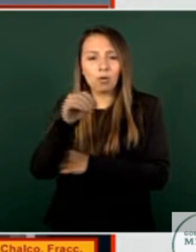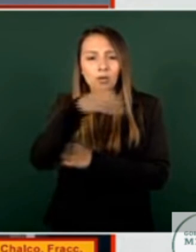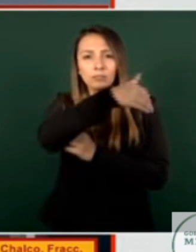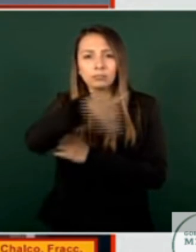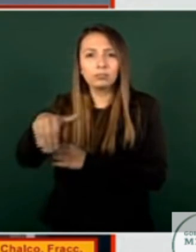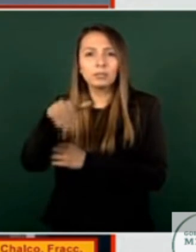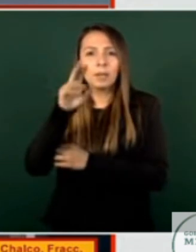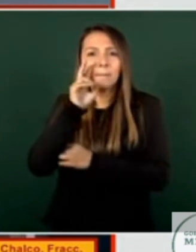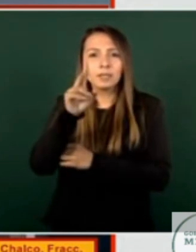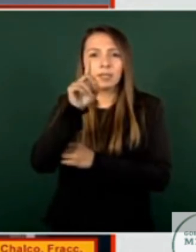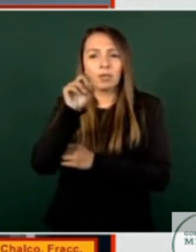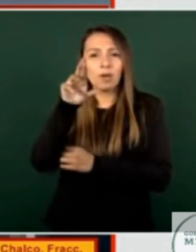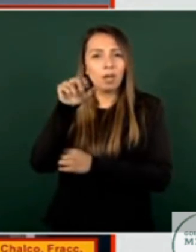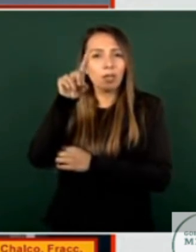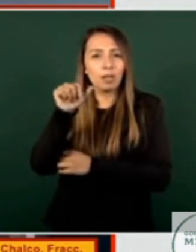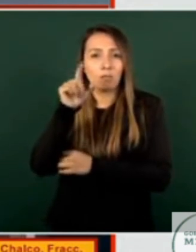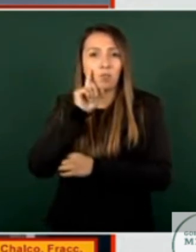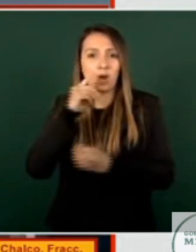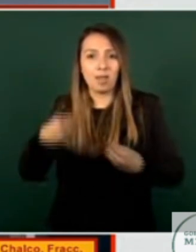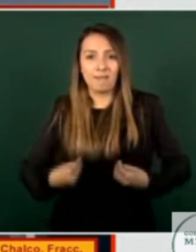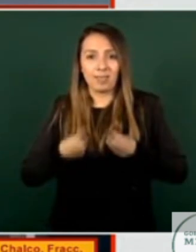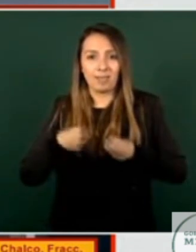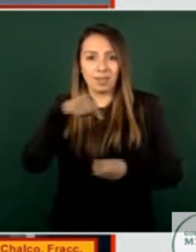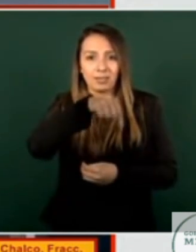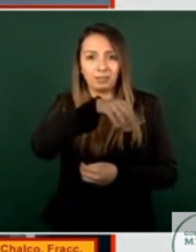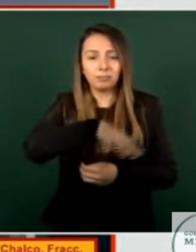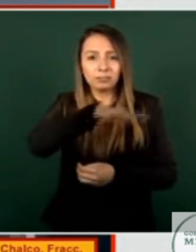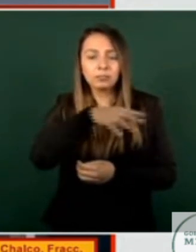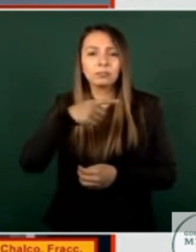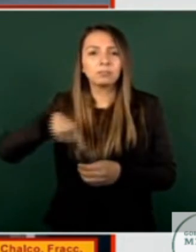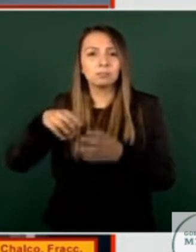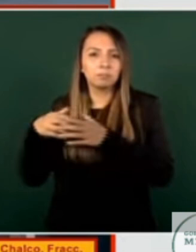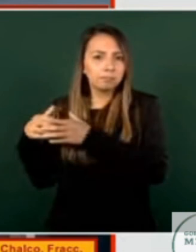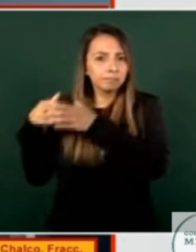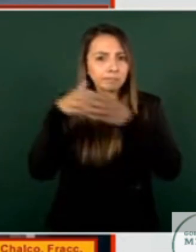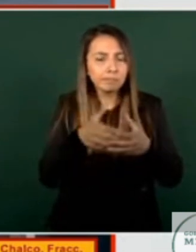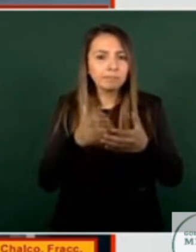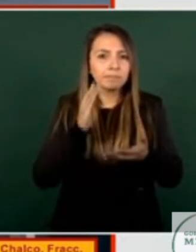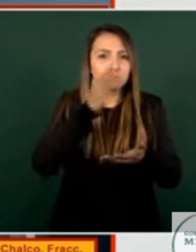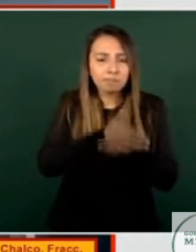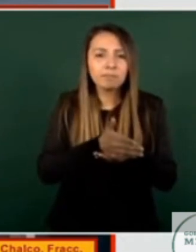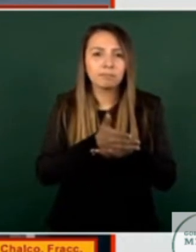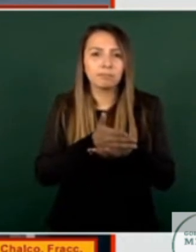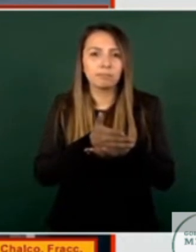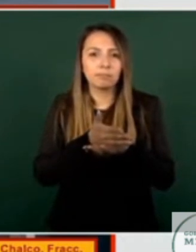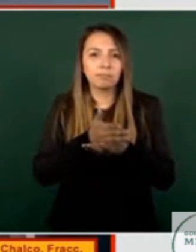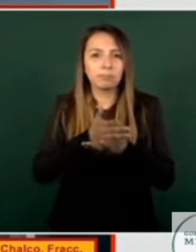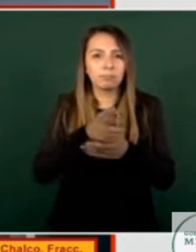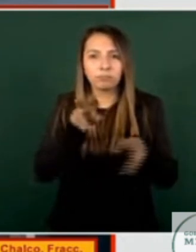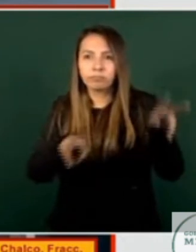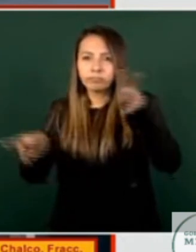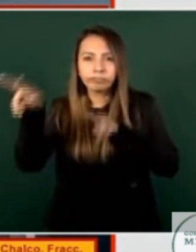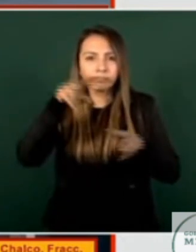hoy finada Lourdes Maldonado nos constituimos en el domicilio hicimos una revisión